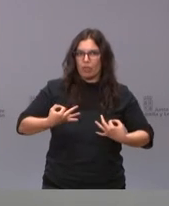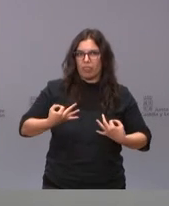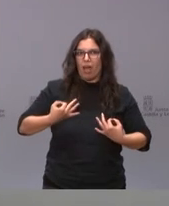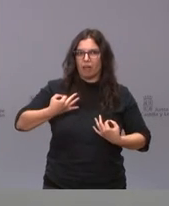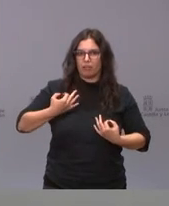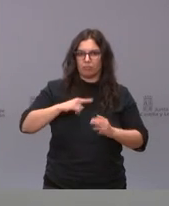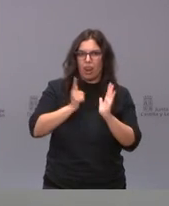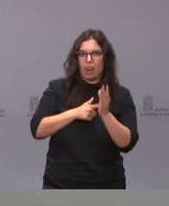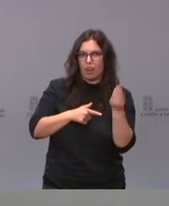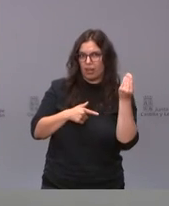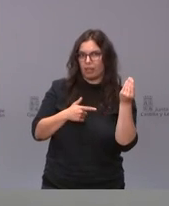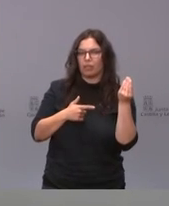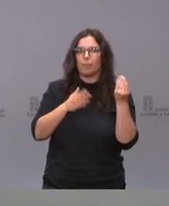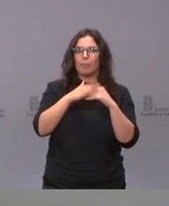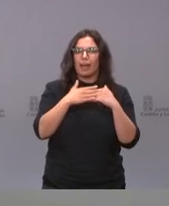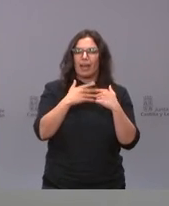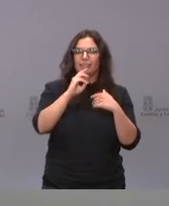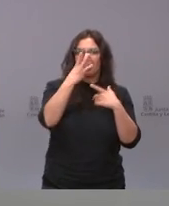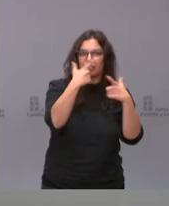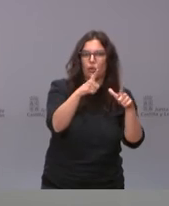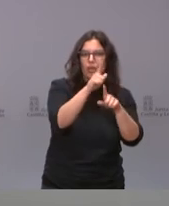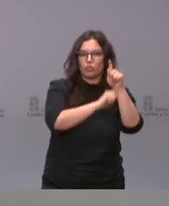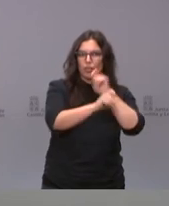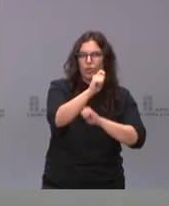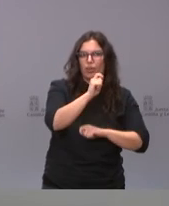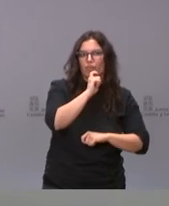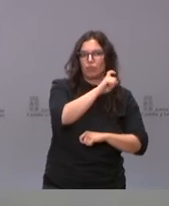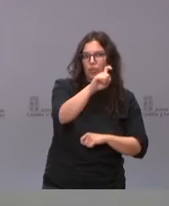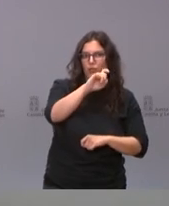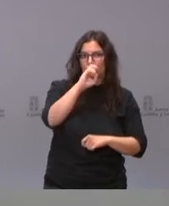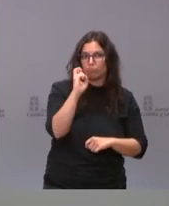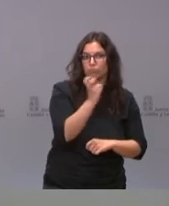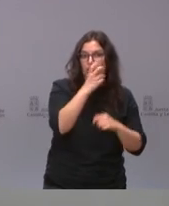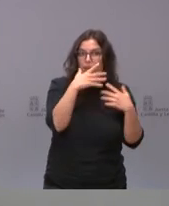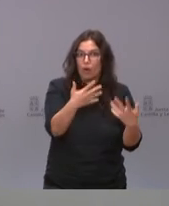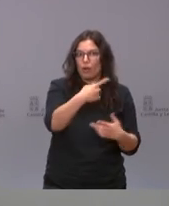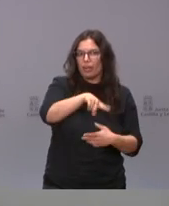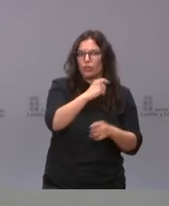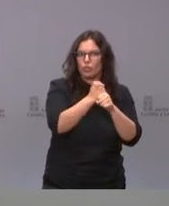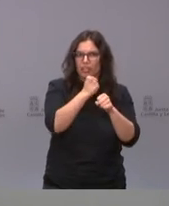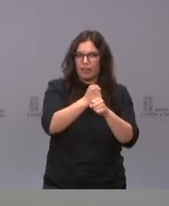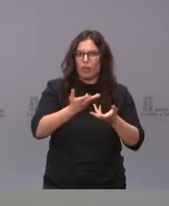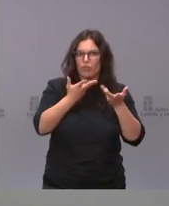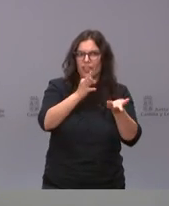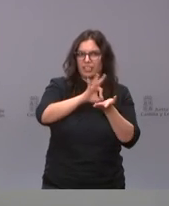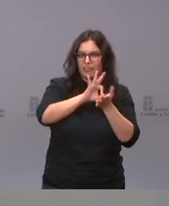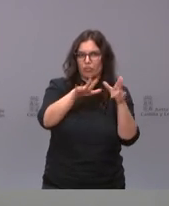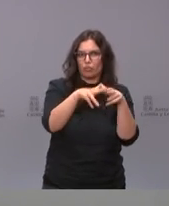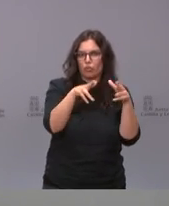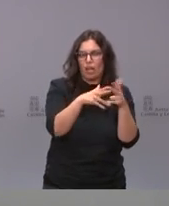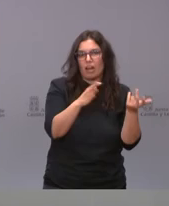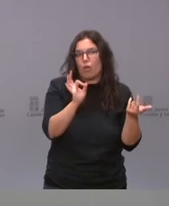ese tercer sector a esas asociaciones a esas fundaciones que ahora mismo están desarrollando esos servicios sociales o ahora mismo